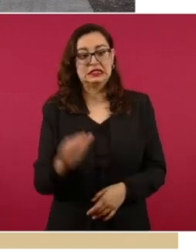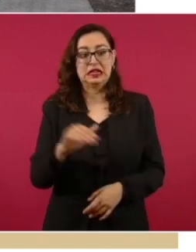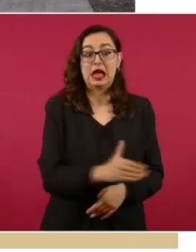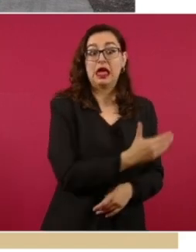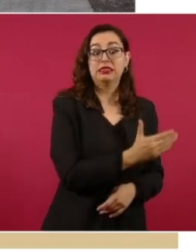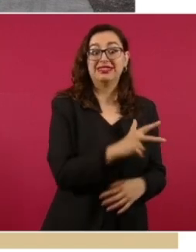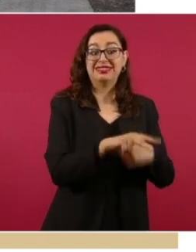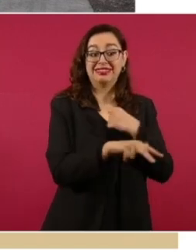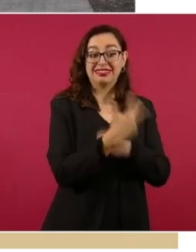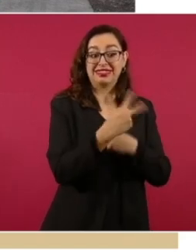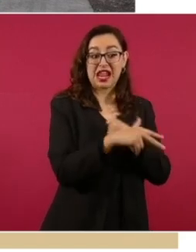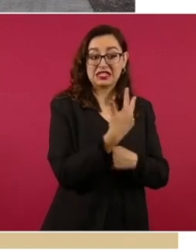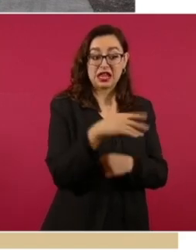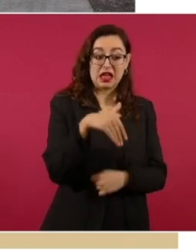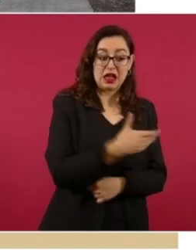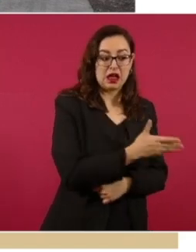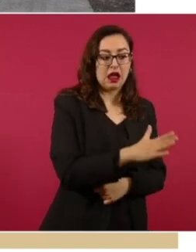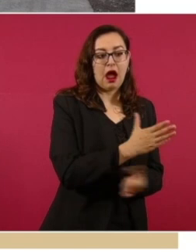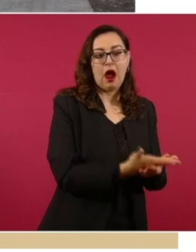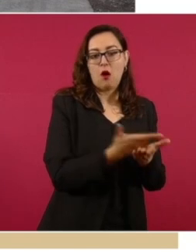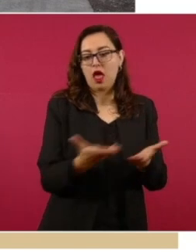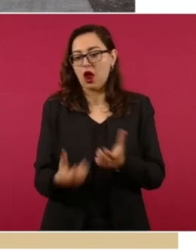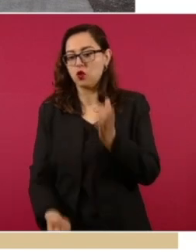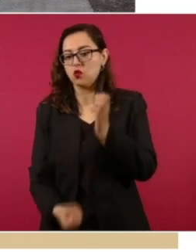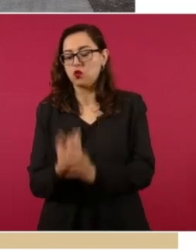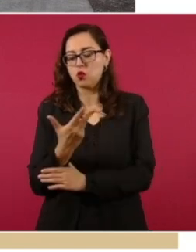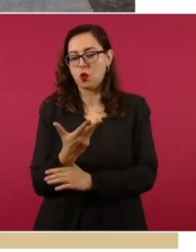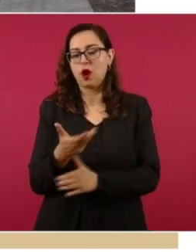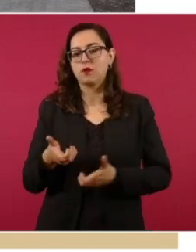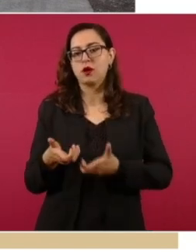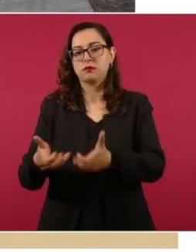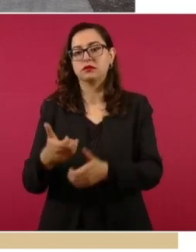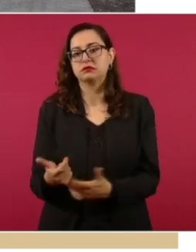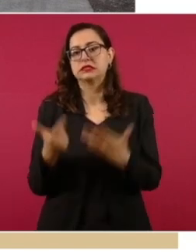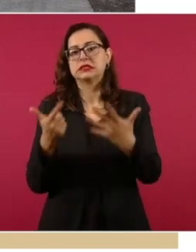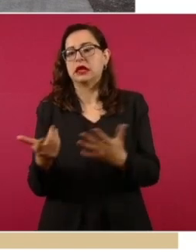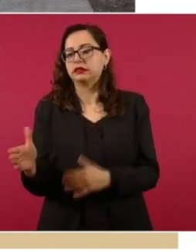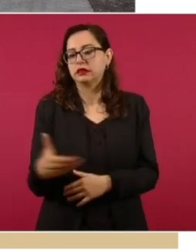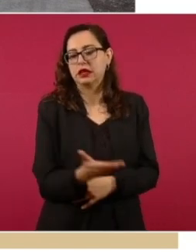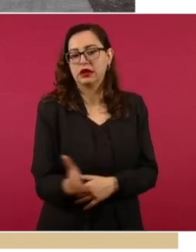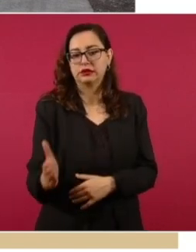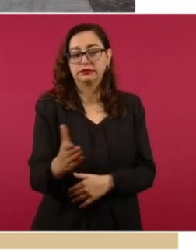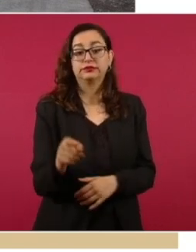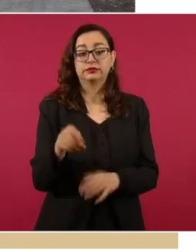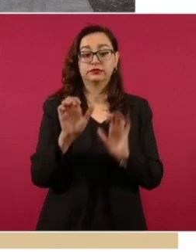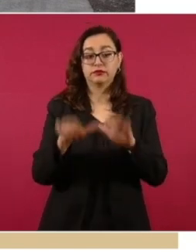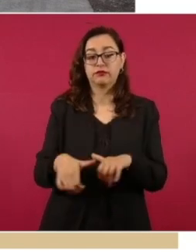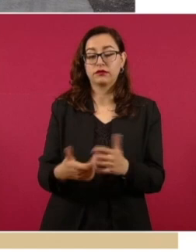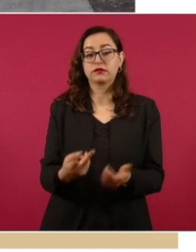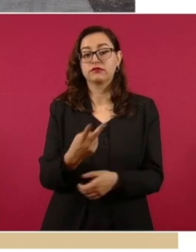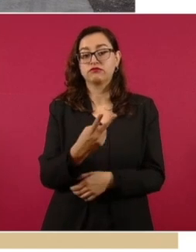con una pendiente de menos de dos por ciento, generando 224 empleos directos, 898